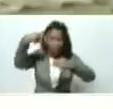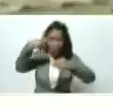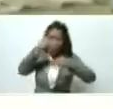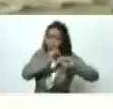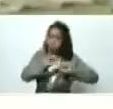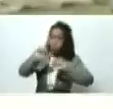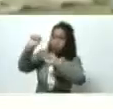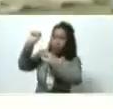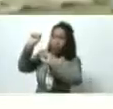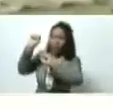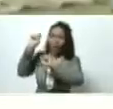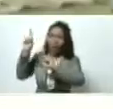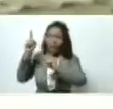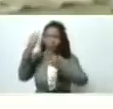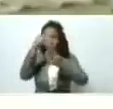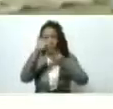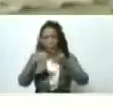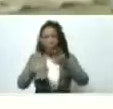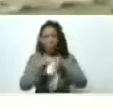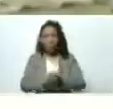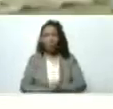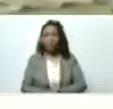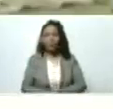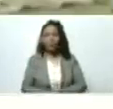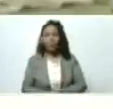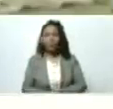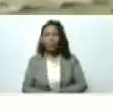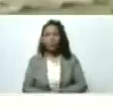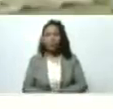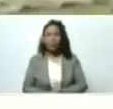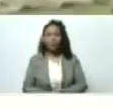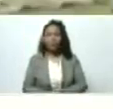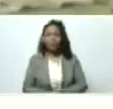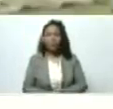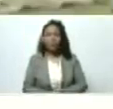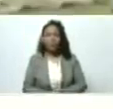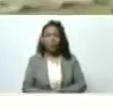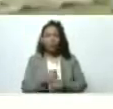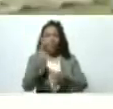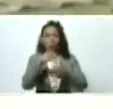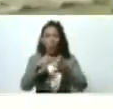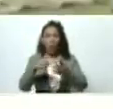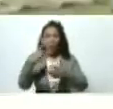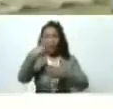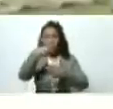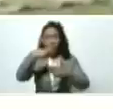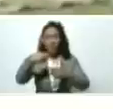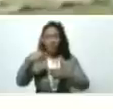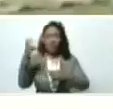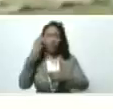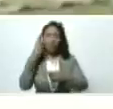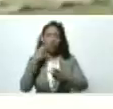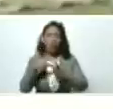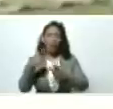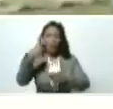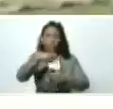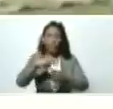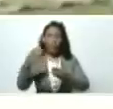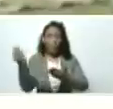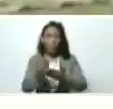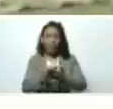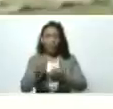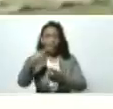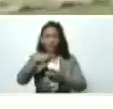Ferti Café Ferti NP Ferti Palma Ferti Uria Ferti Cacao Ferti Plátano Ferti Más